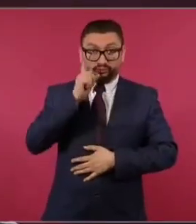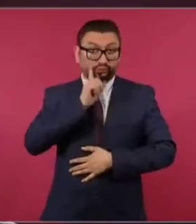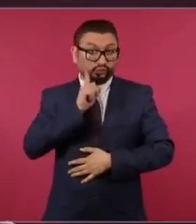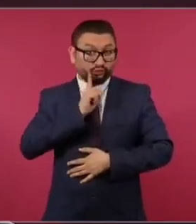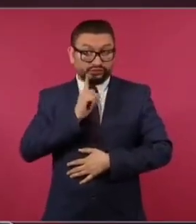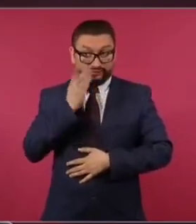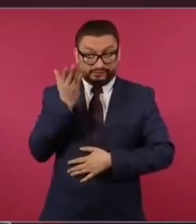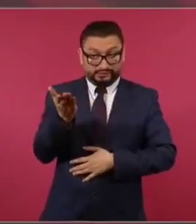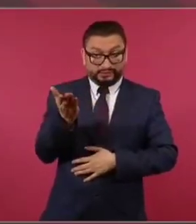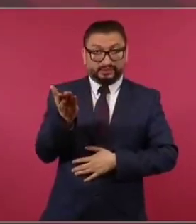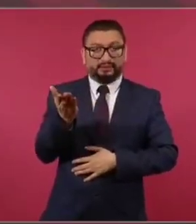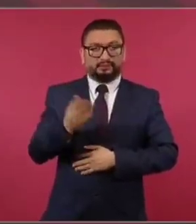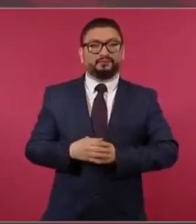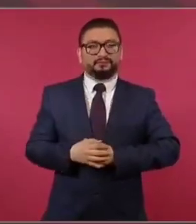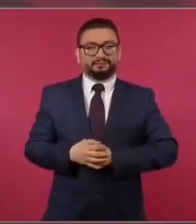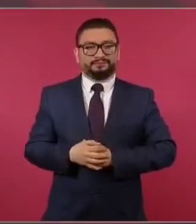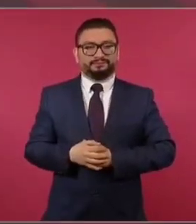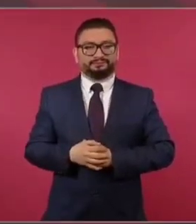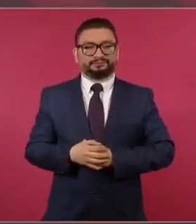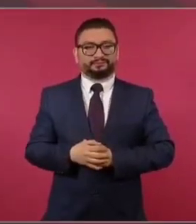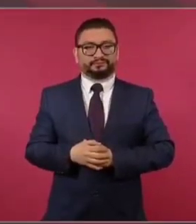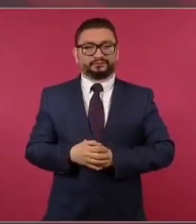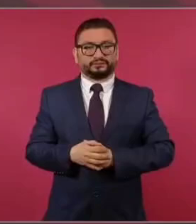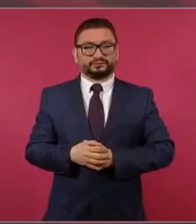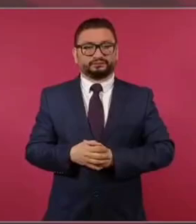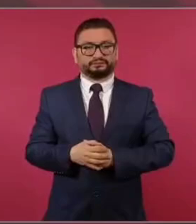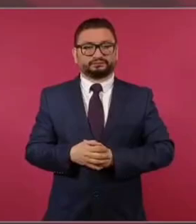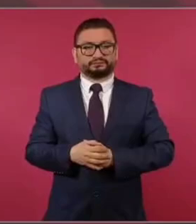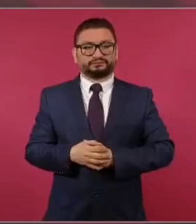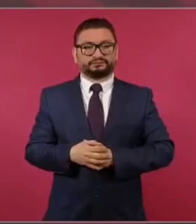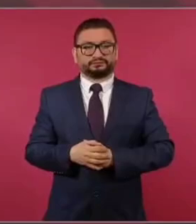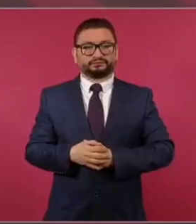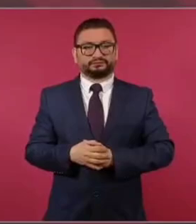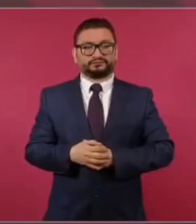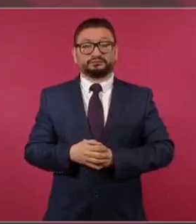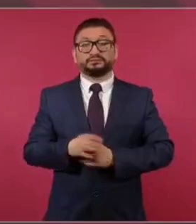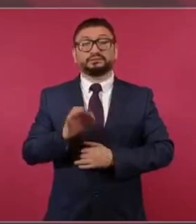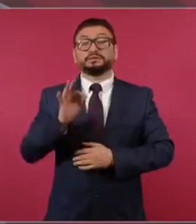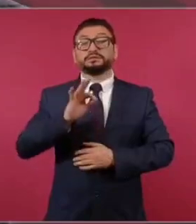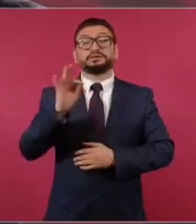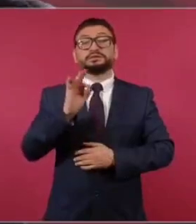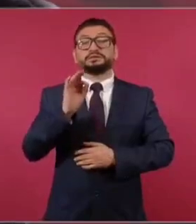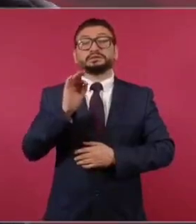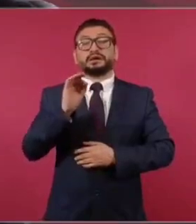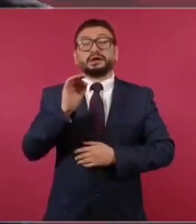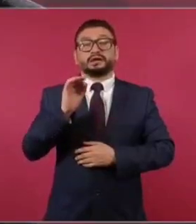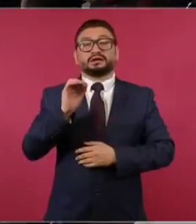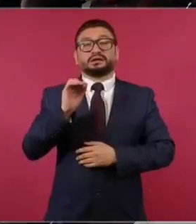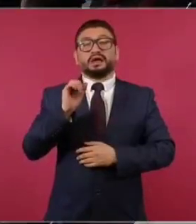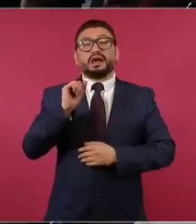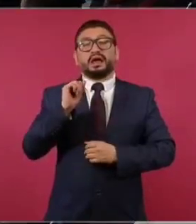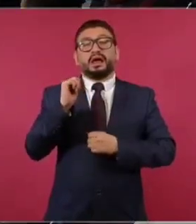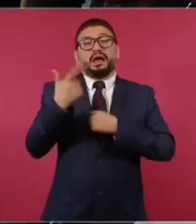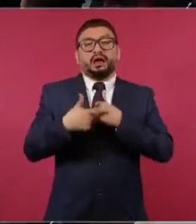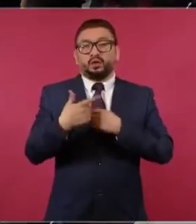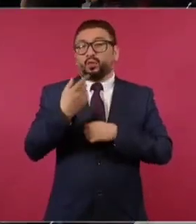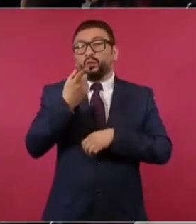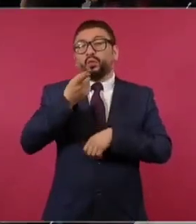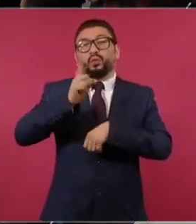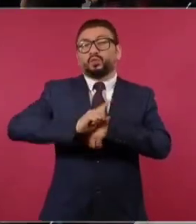algún día quiere verme,